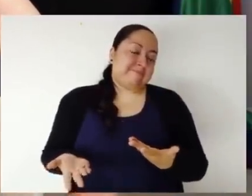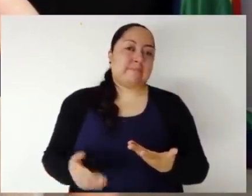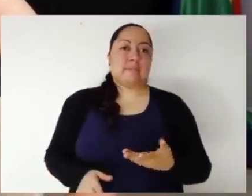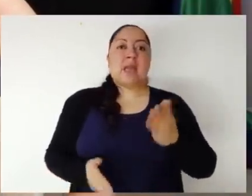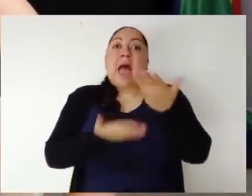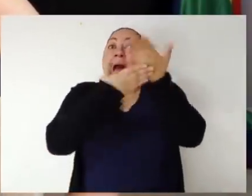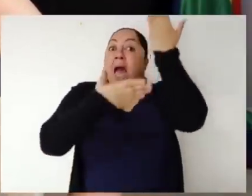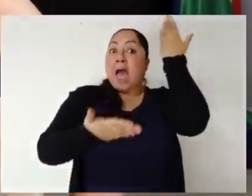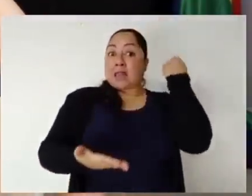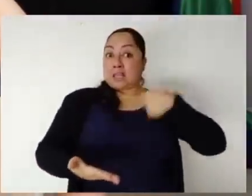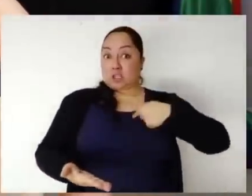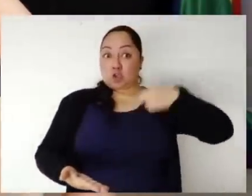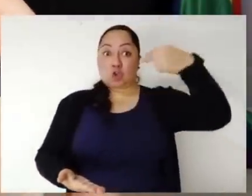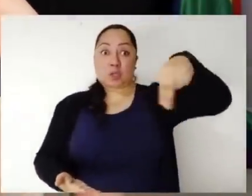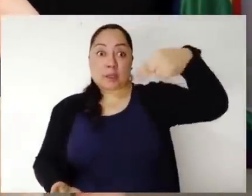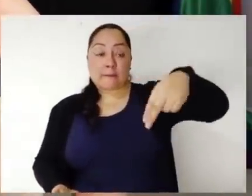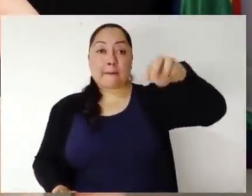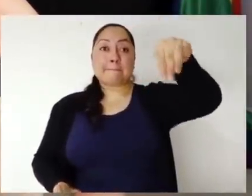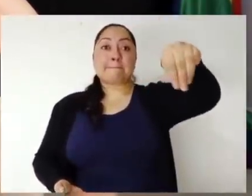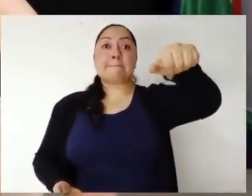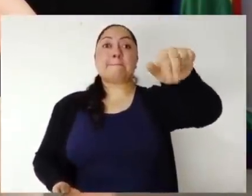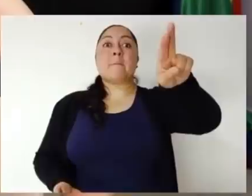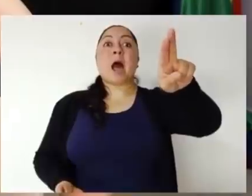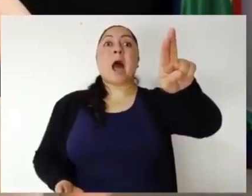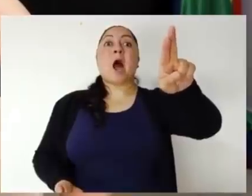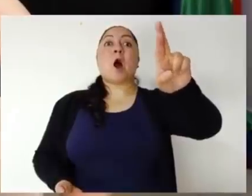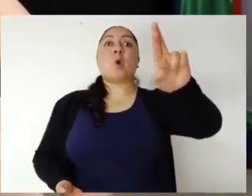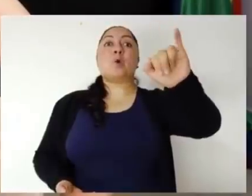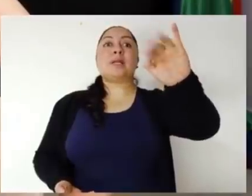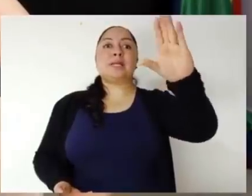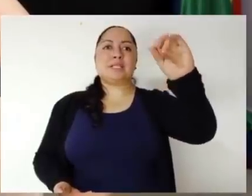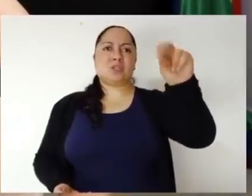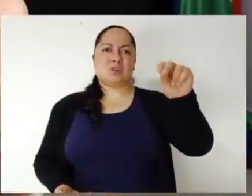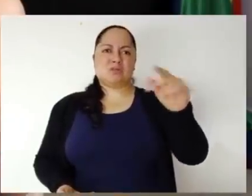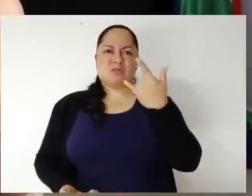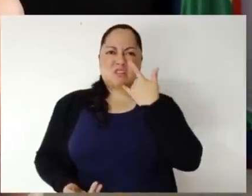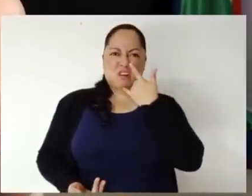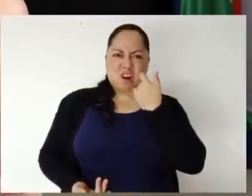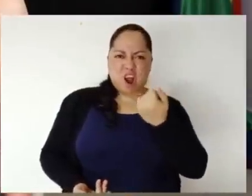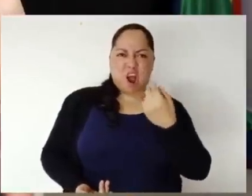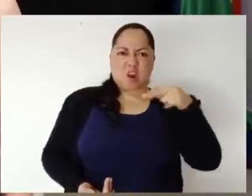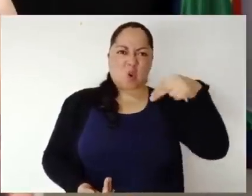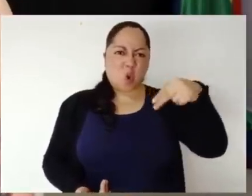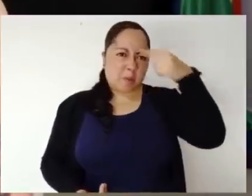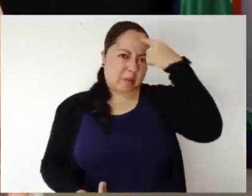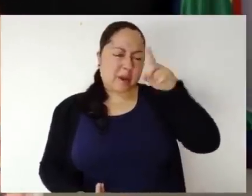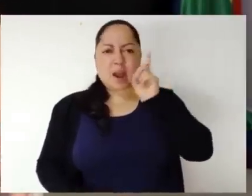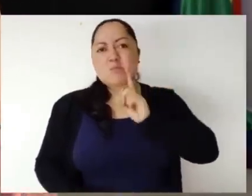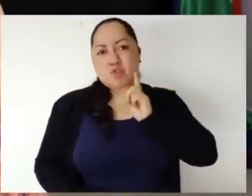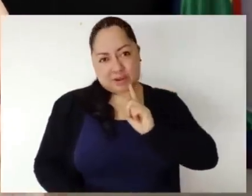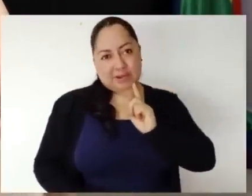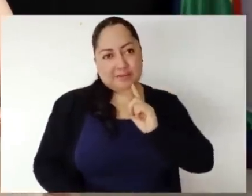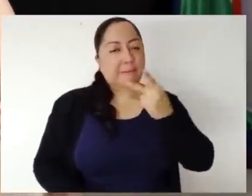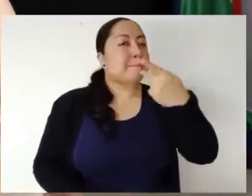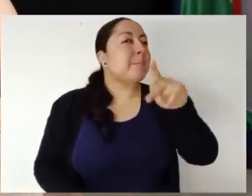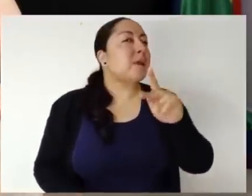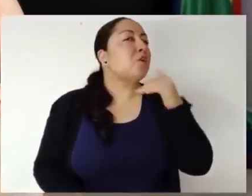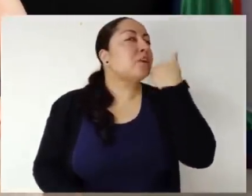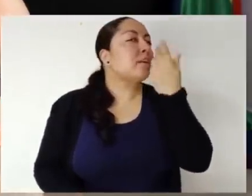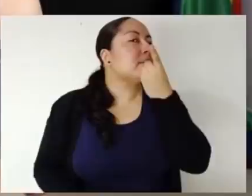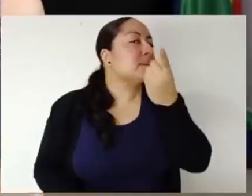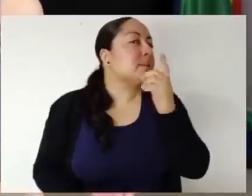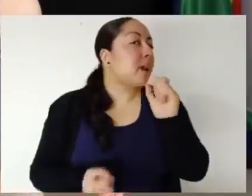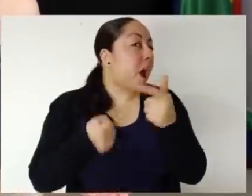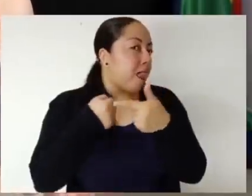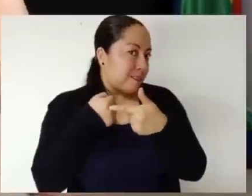llamaba Mauricio Francisco y asimismo ustedes dirán a qué raro nombre para una mujer. Pero es que miren, tengo que decirles algo a ustedes que puede que no sepan o